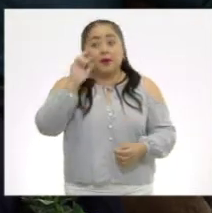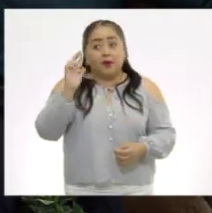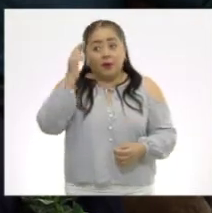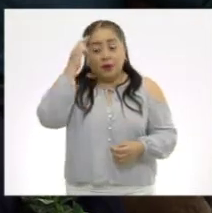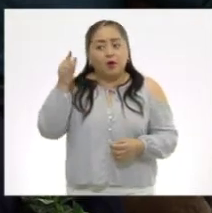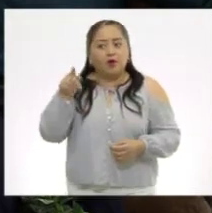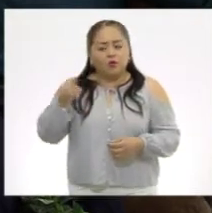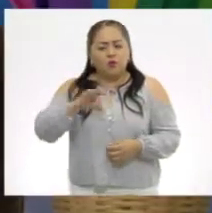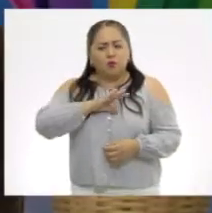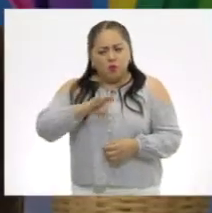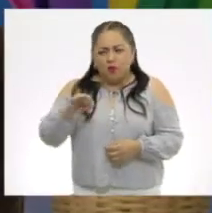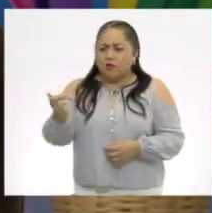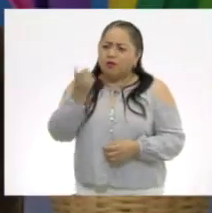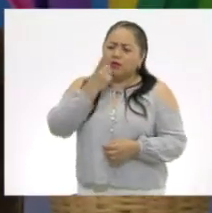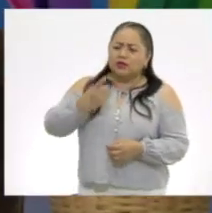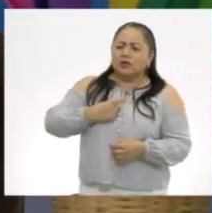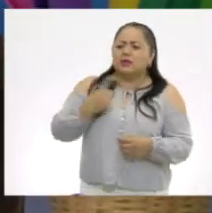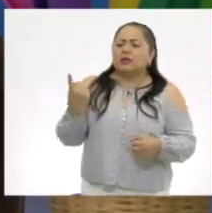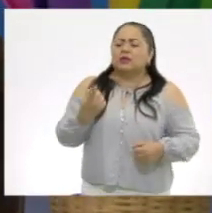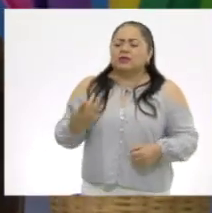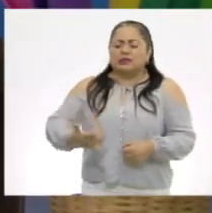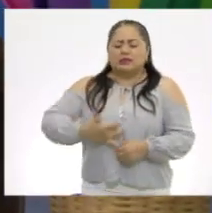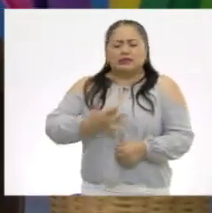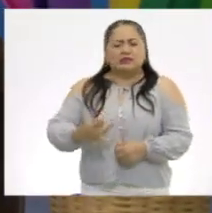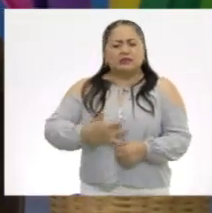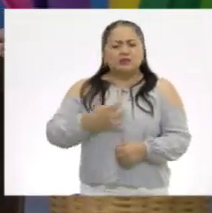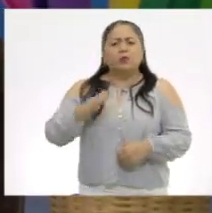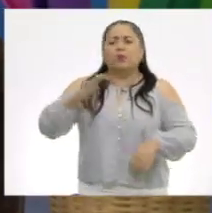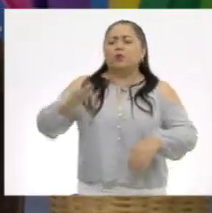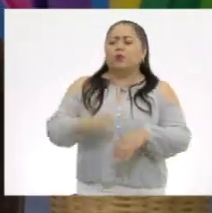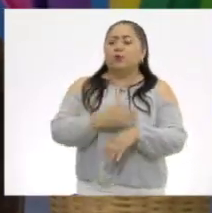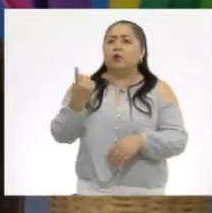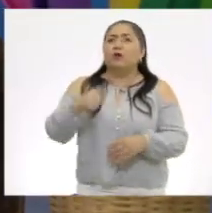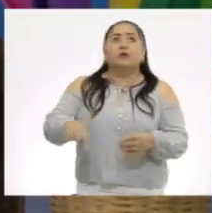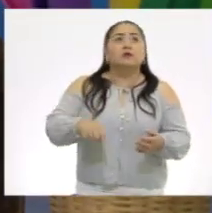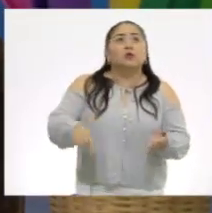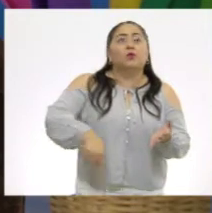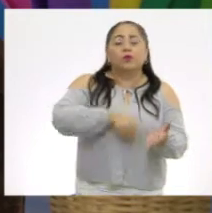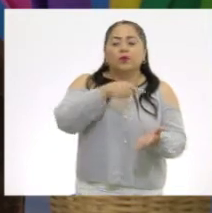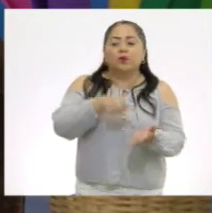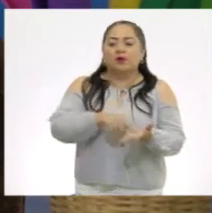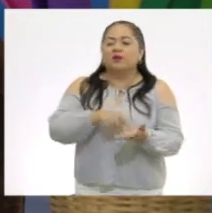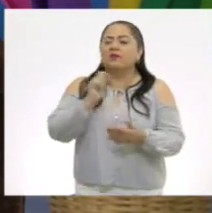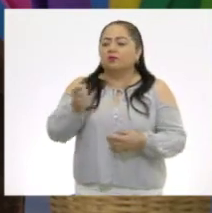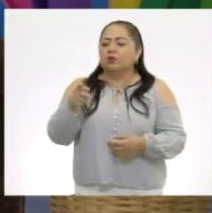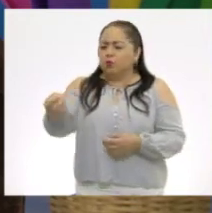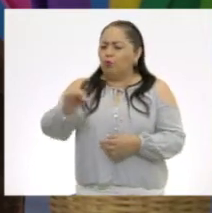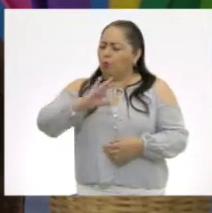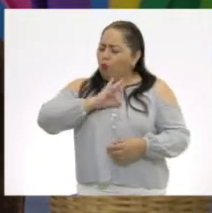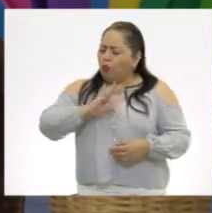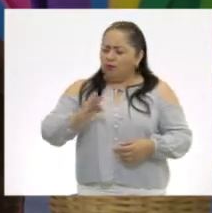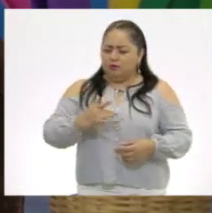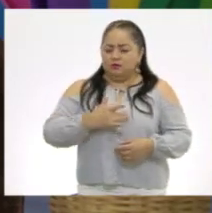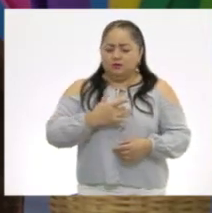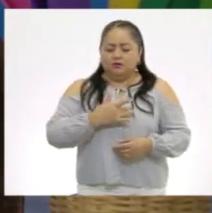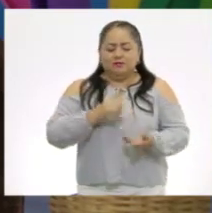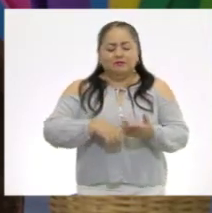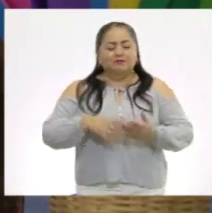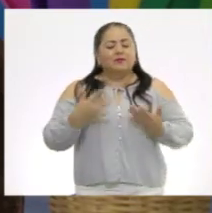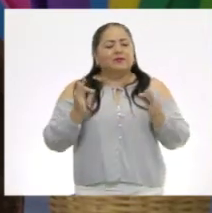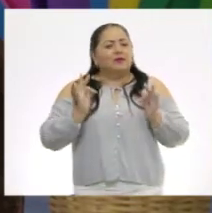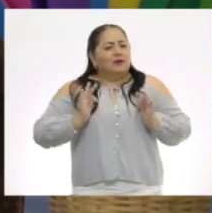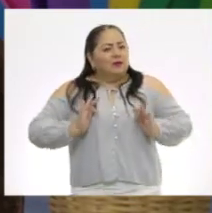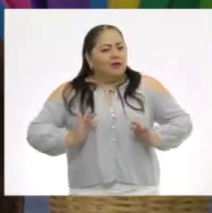tú puedes decirnos qué es lo que estás sintiendo, porque este es un lugar y un espacio donde puedes sentirte muy tranquilo.